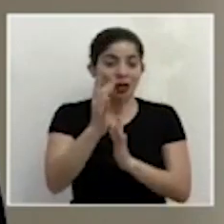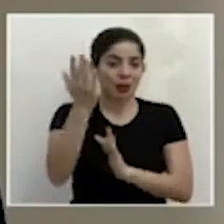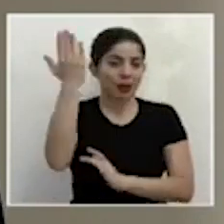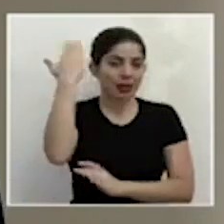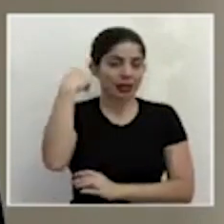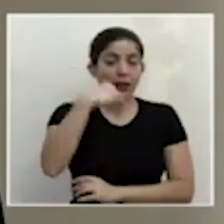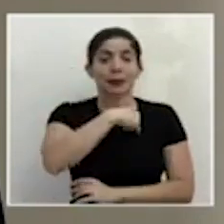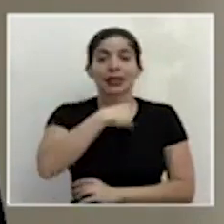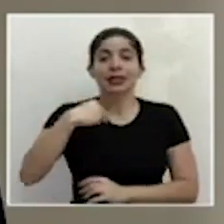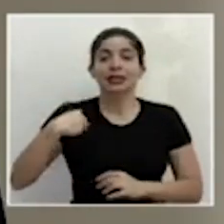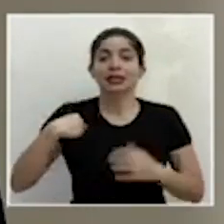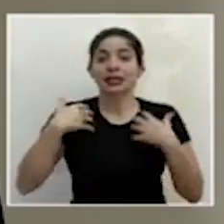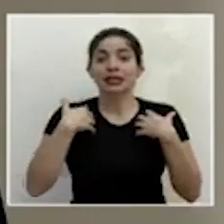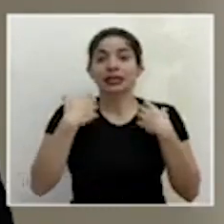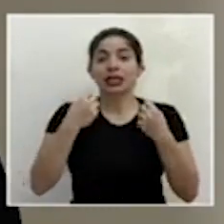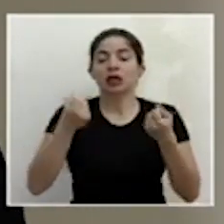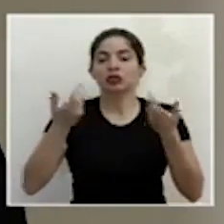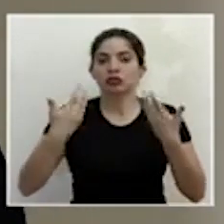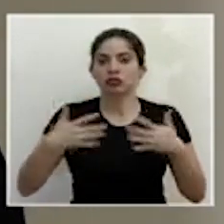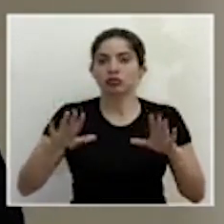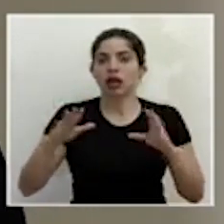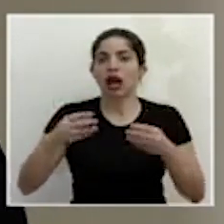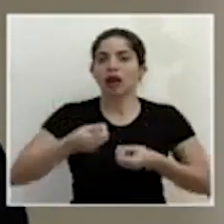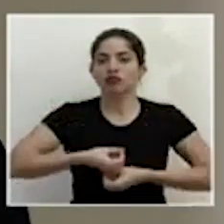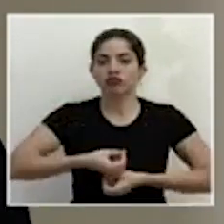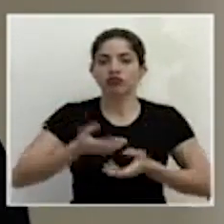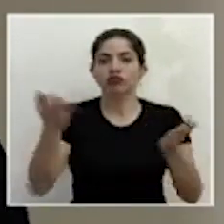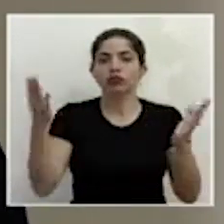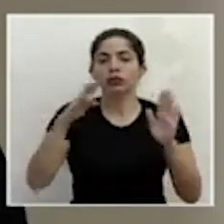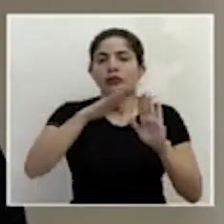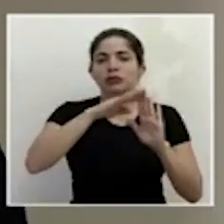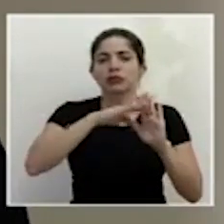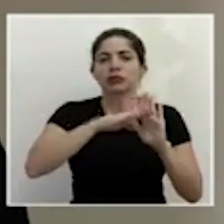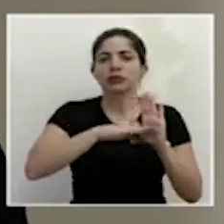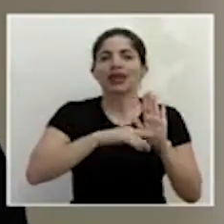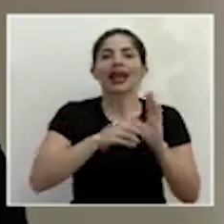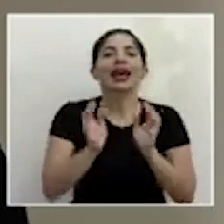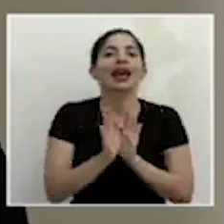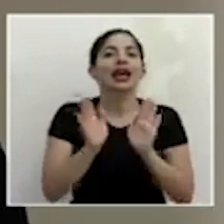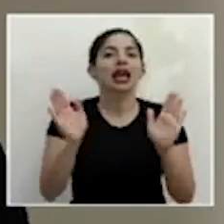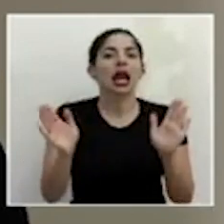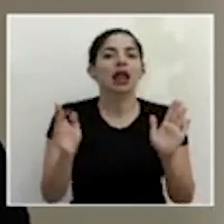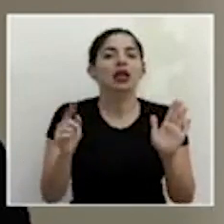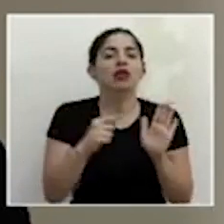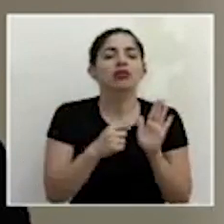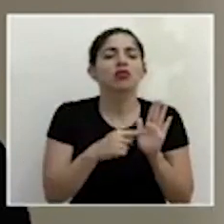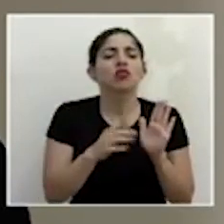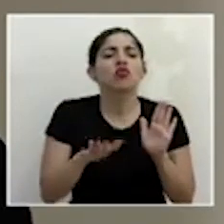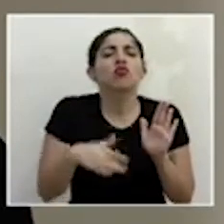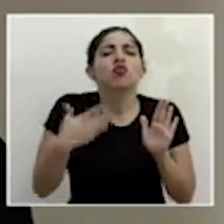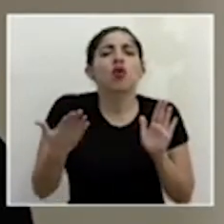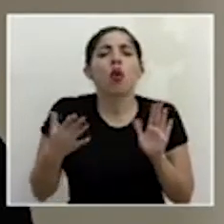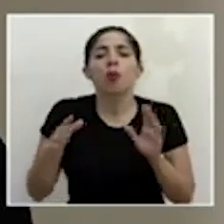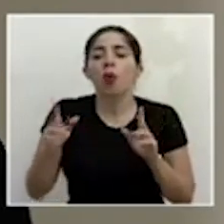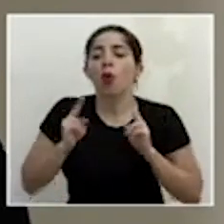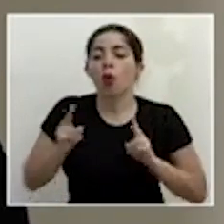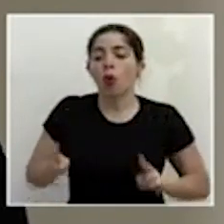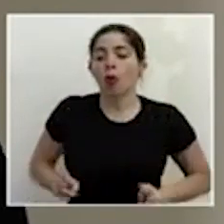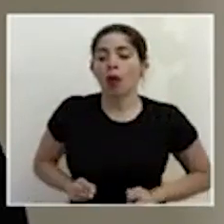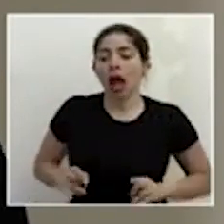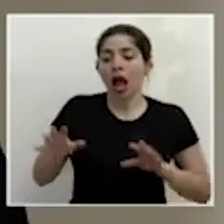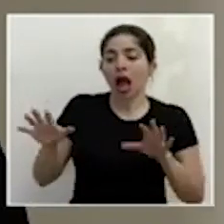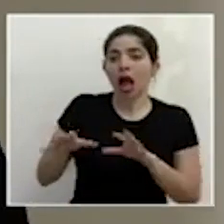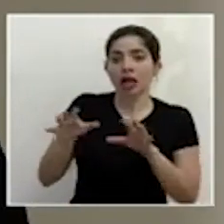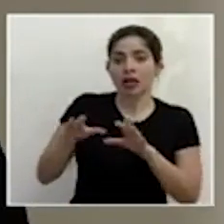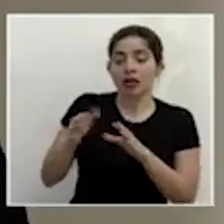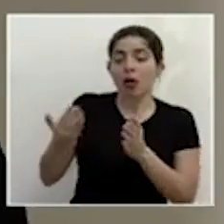el Ministerio de Salud emitió los lineamientos generales para reactivar actividades humanas